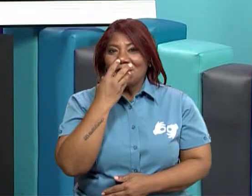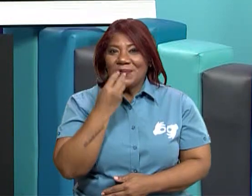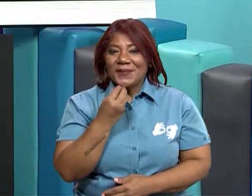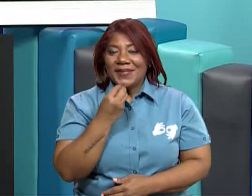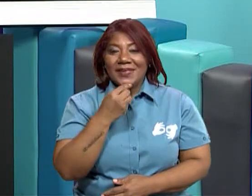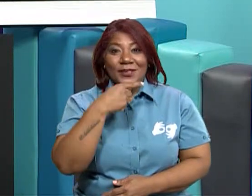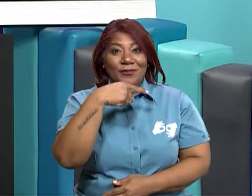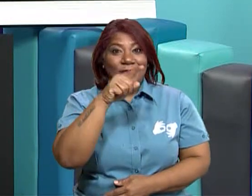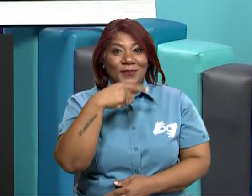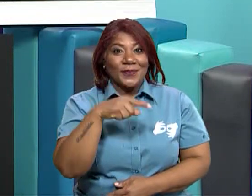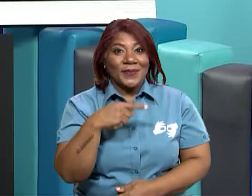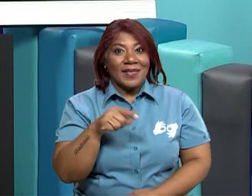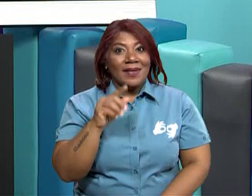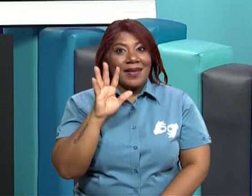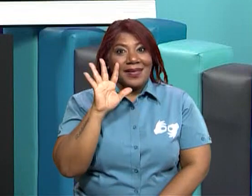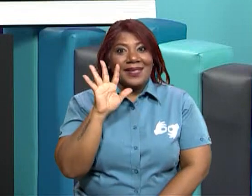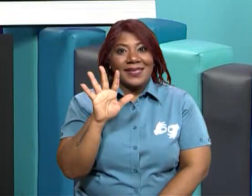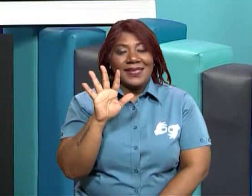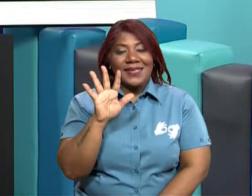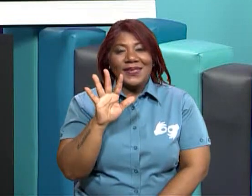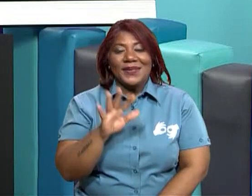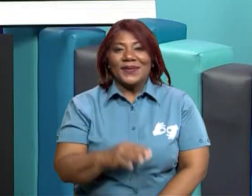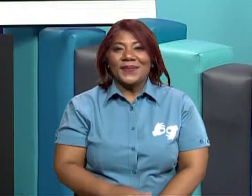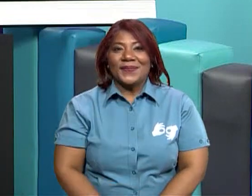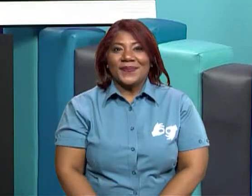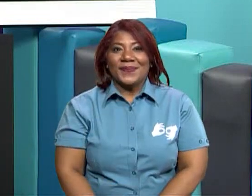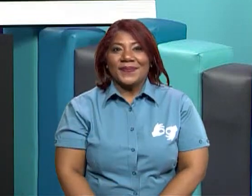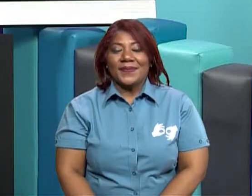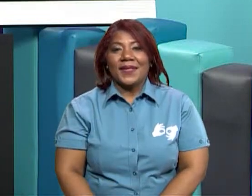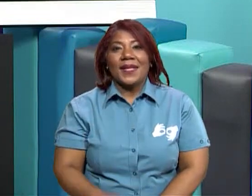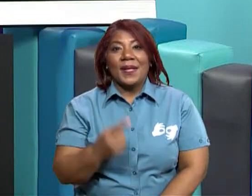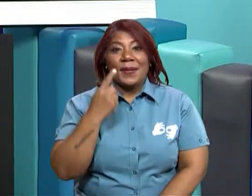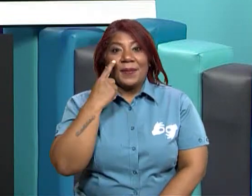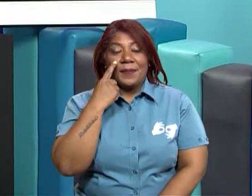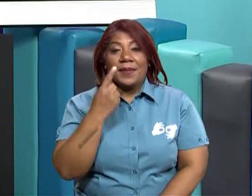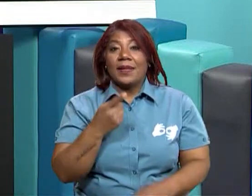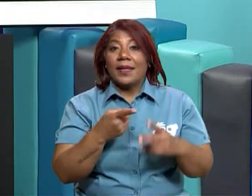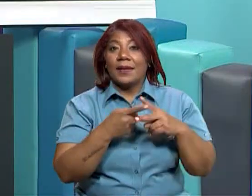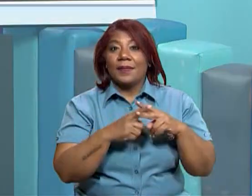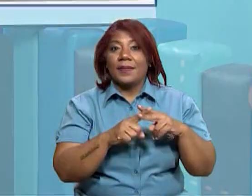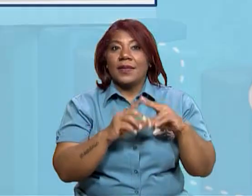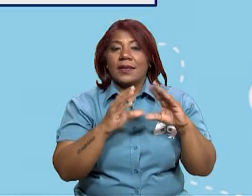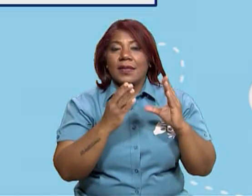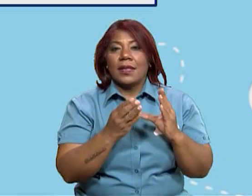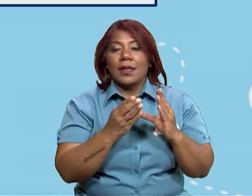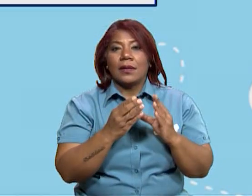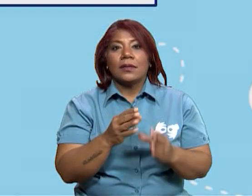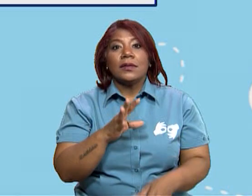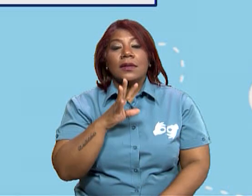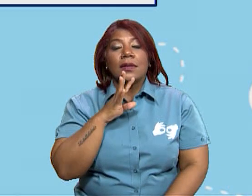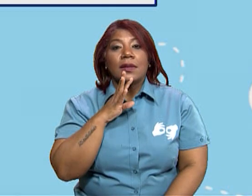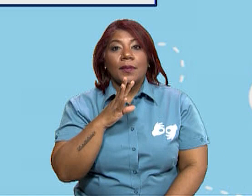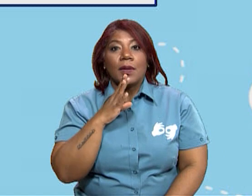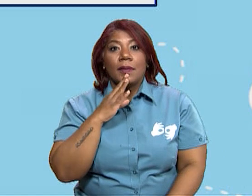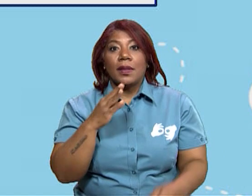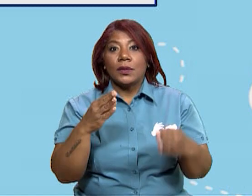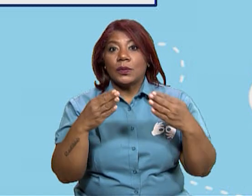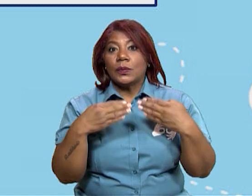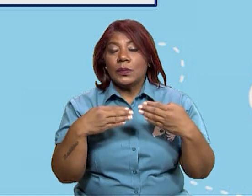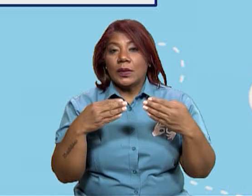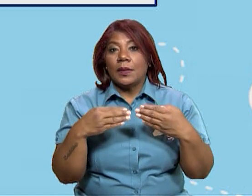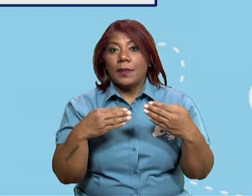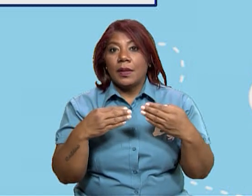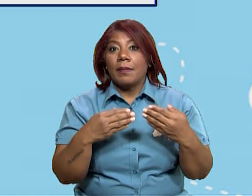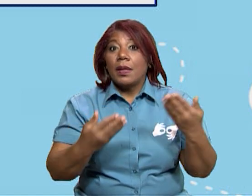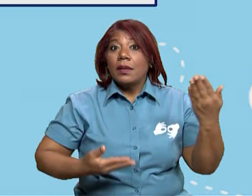calificación. Vamos a ver, iniciando la clase, y ya que estamos hablando de Panamá como centro